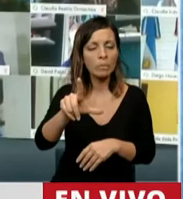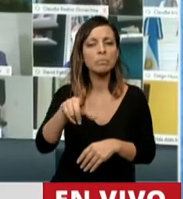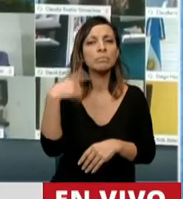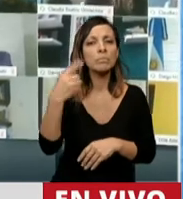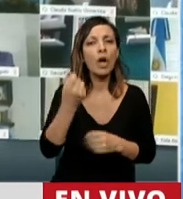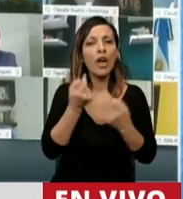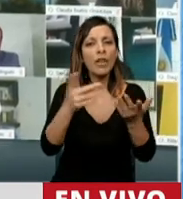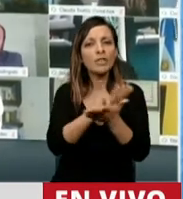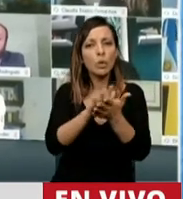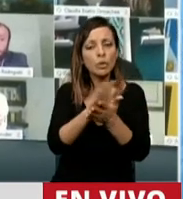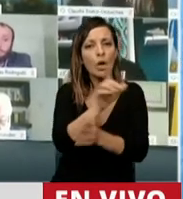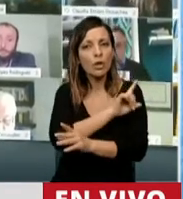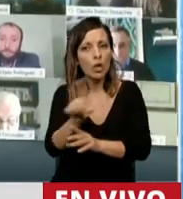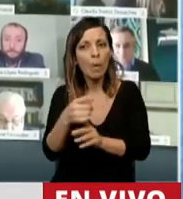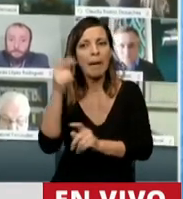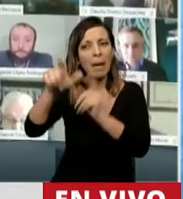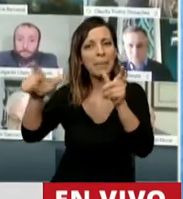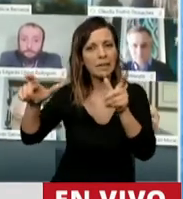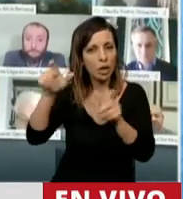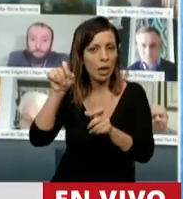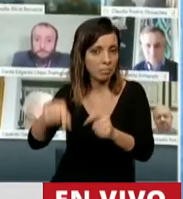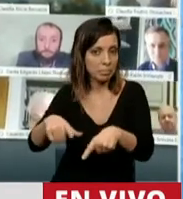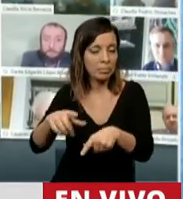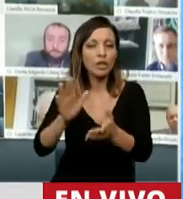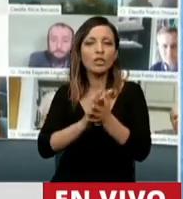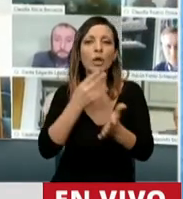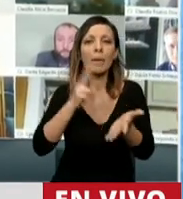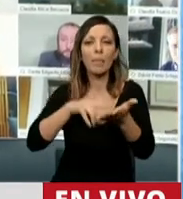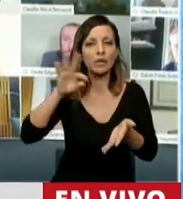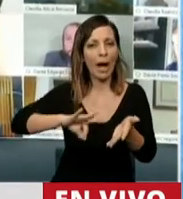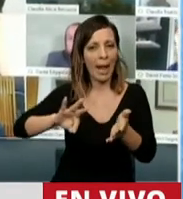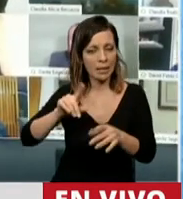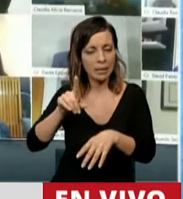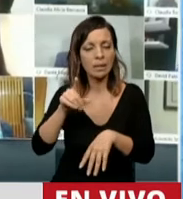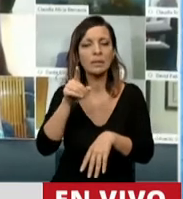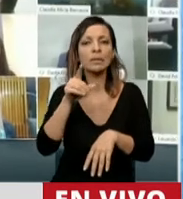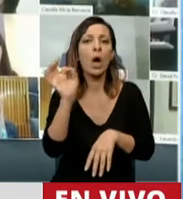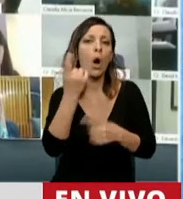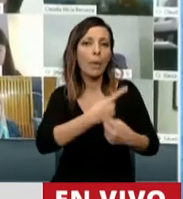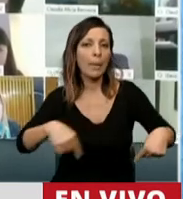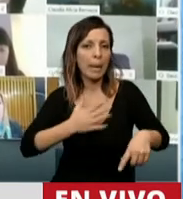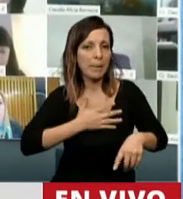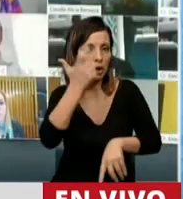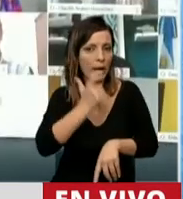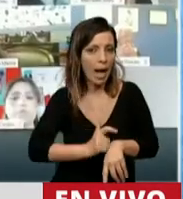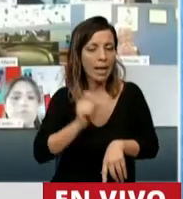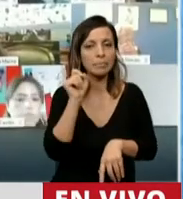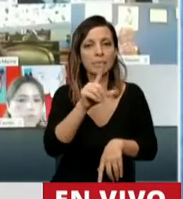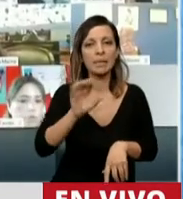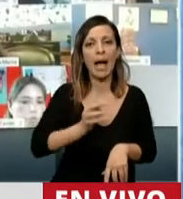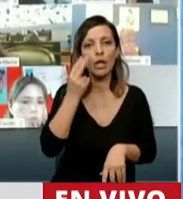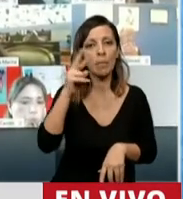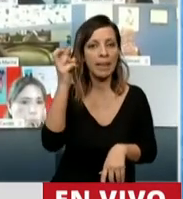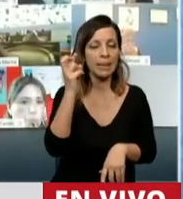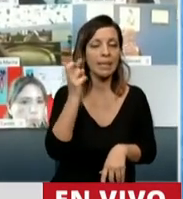de los vencimientos para personas humanas del impuesto a las ganancias de bienes personales correspondientes al año 19.